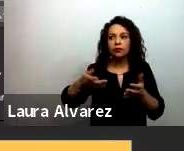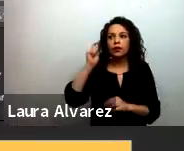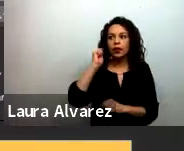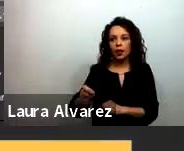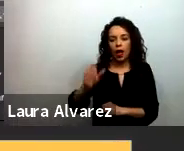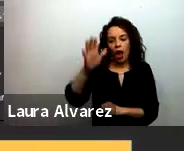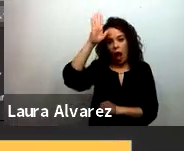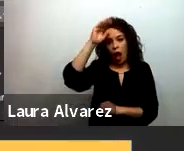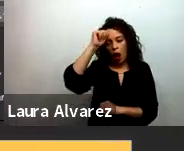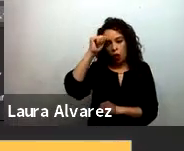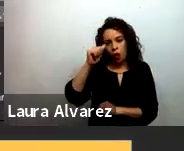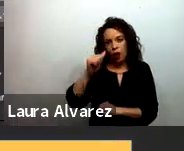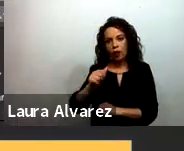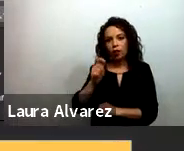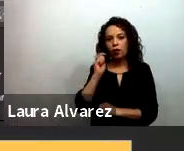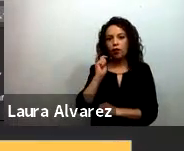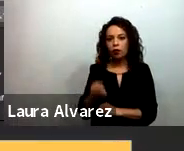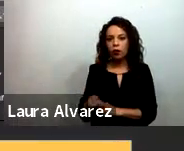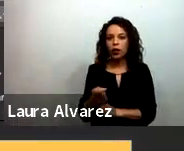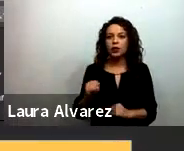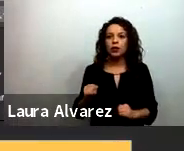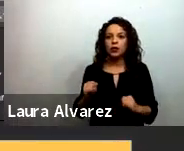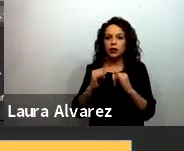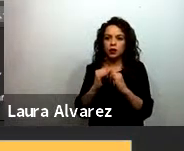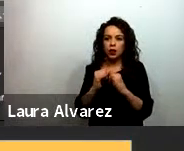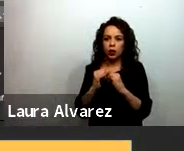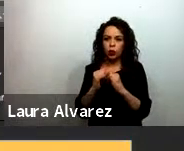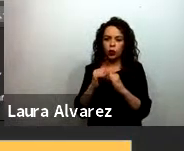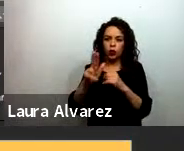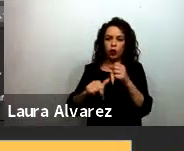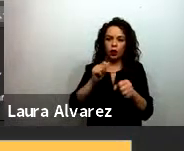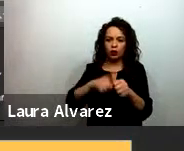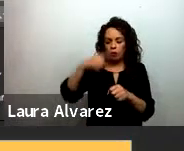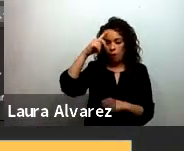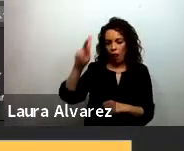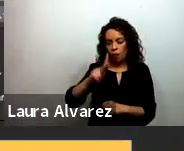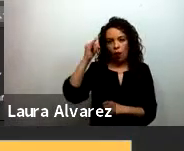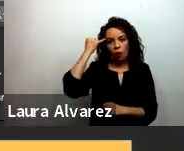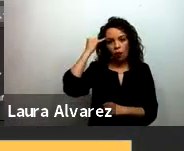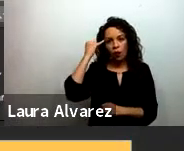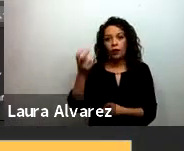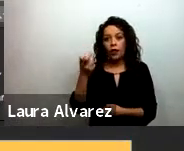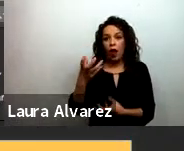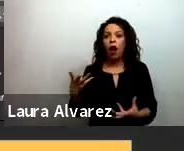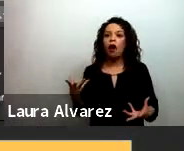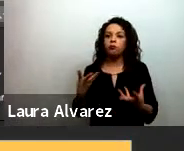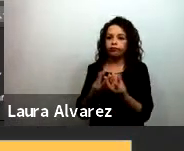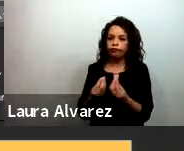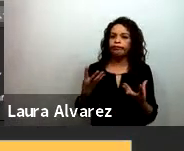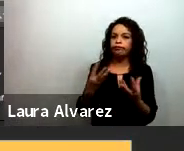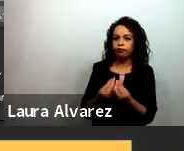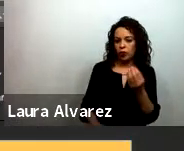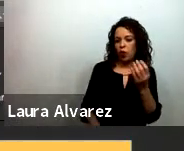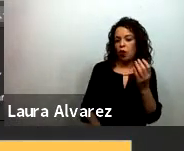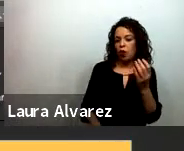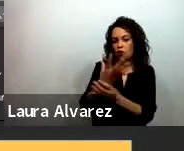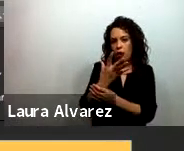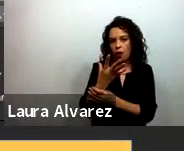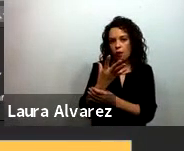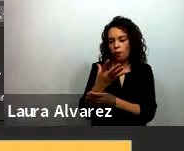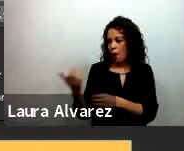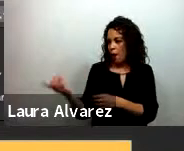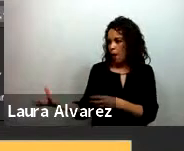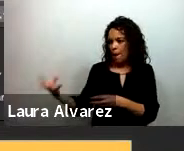con el instituto nacional de pueblos indígenas para que estos mensajes que hemos empezado a construir y otros nuevos se puedan proveer